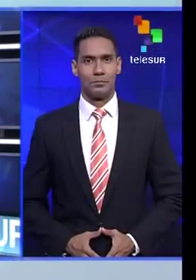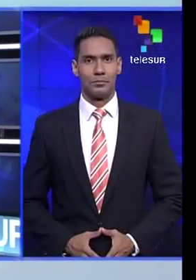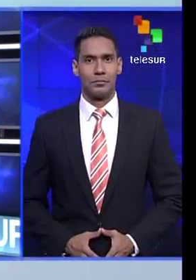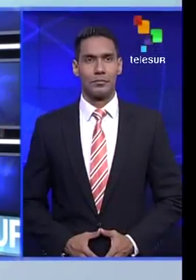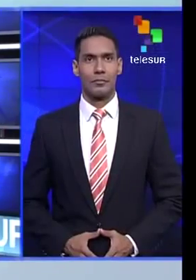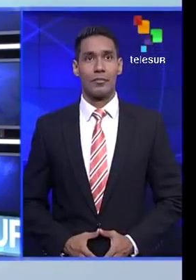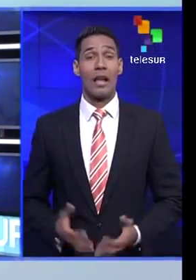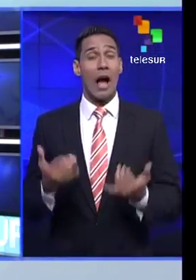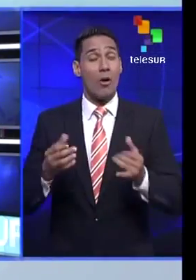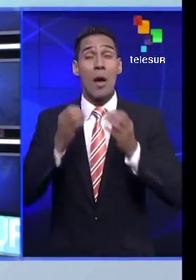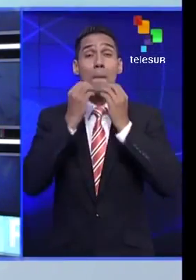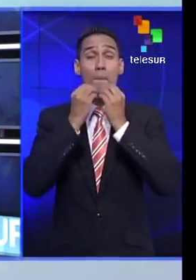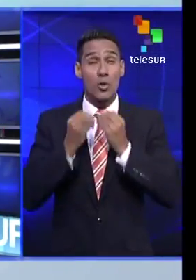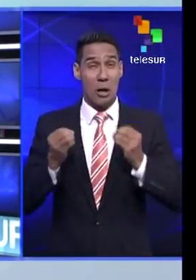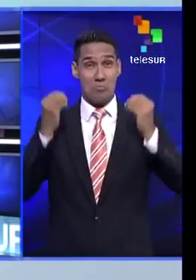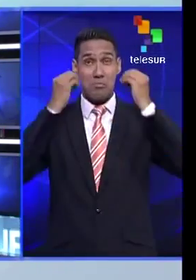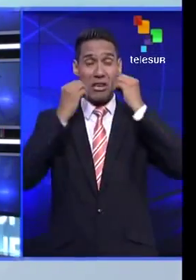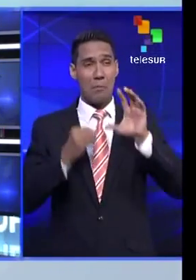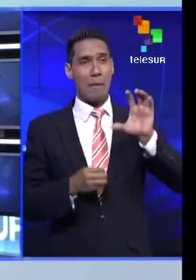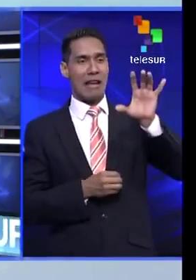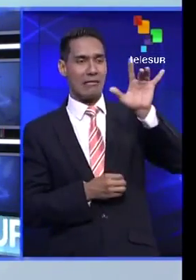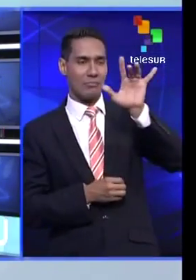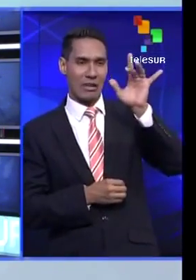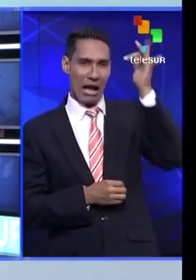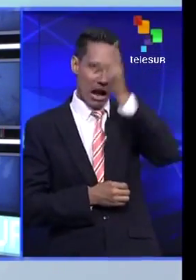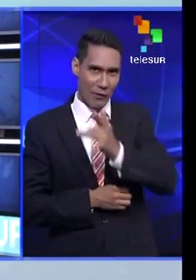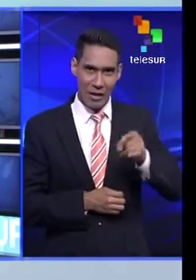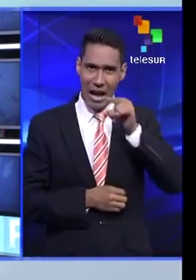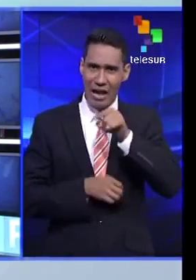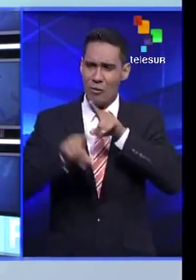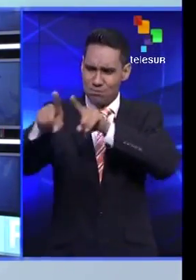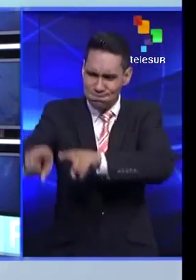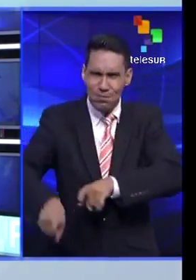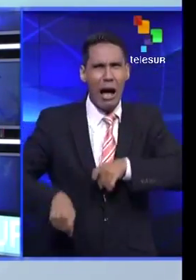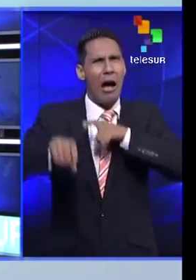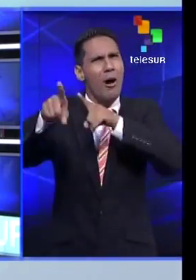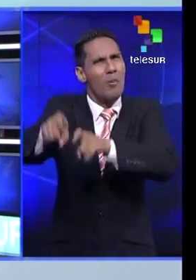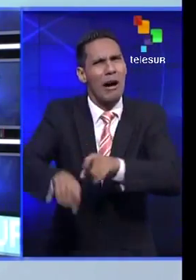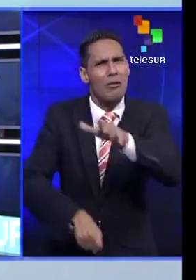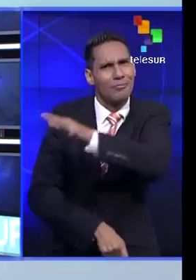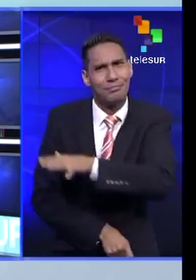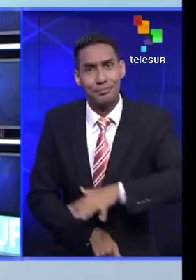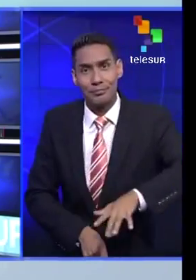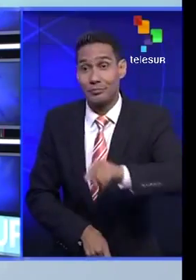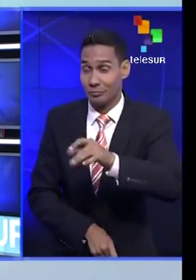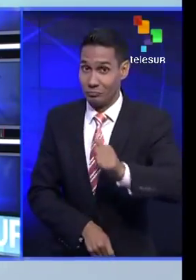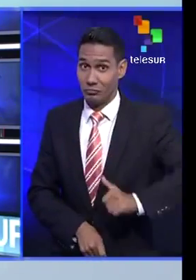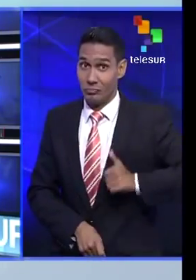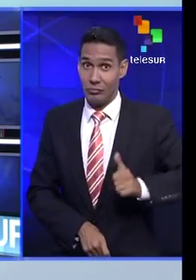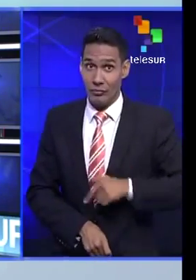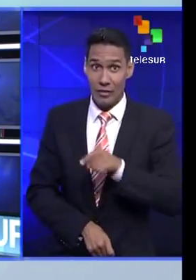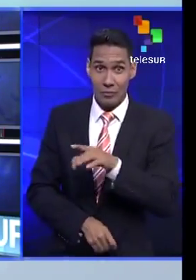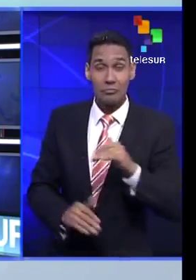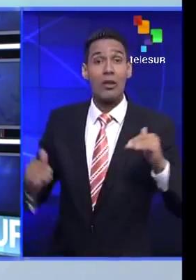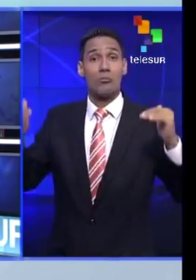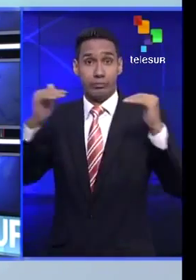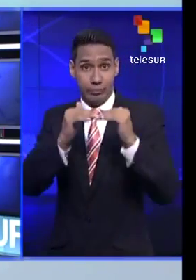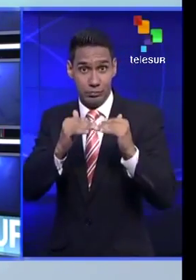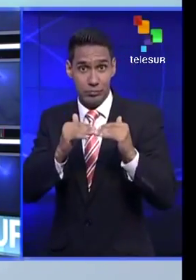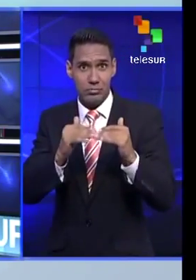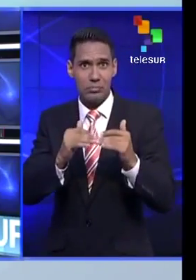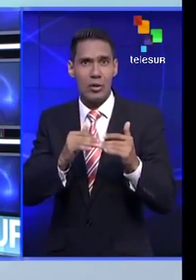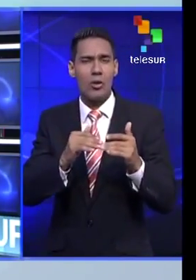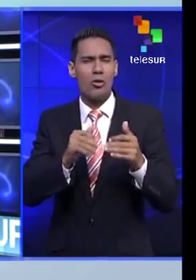Les hablamos ahora de Mozambique. El mayor beneficio que dan las huertas de Marrupa es que es un beneficio sostenible y equitativo.